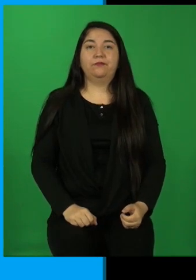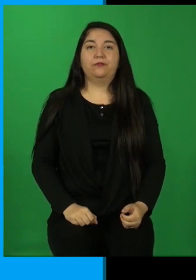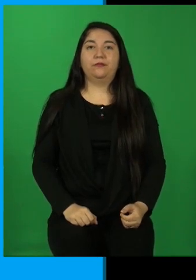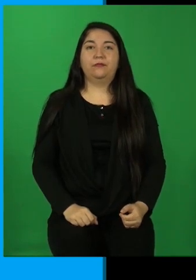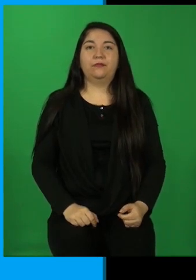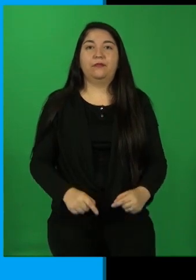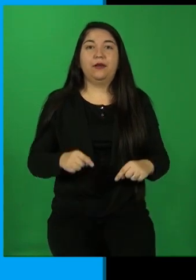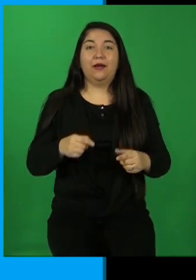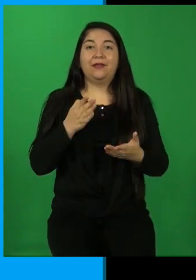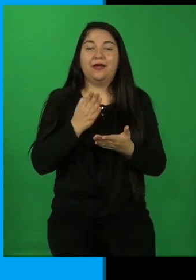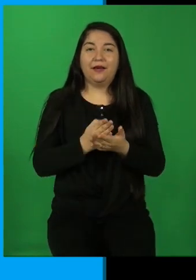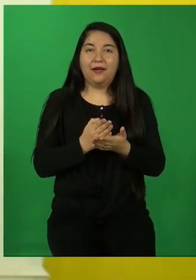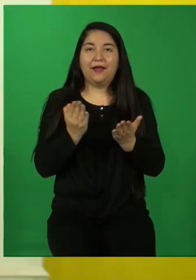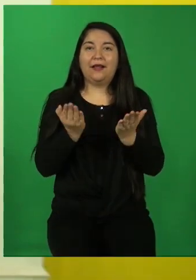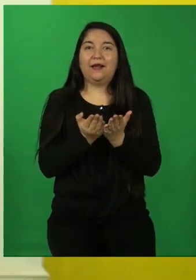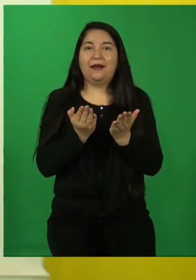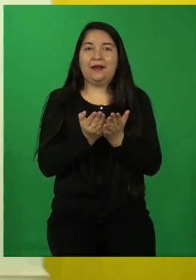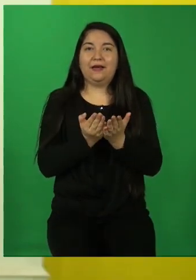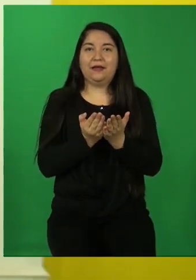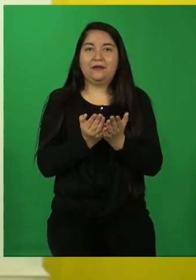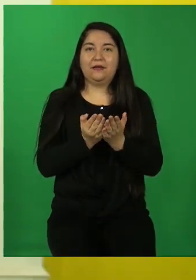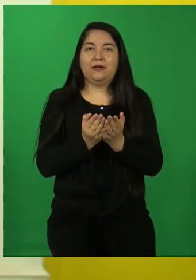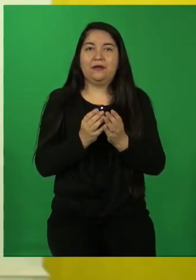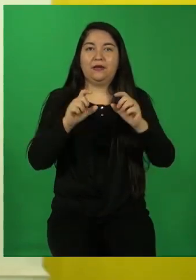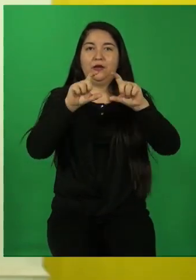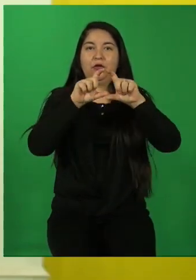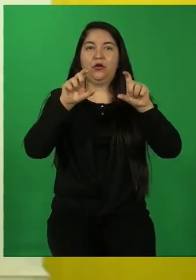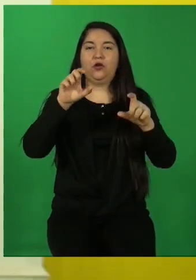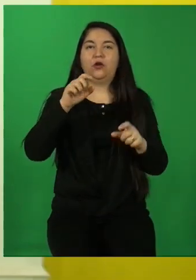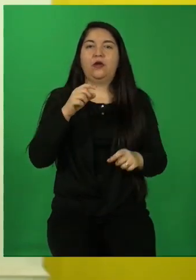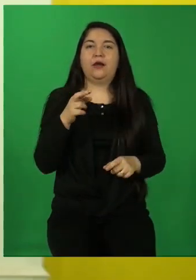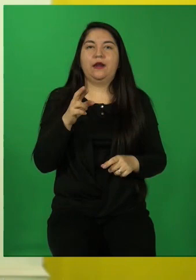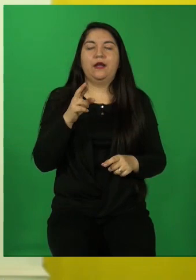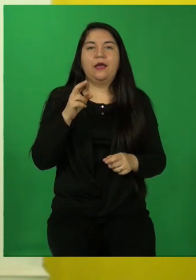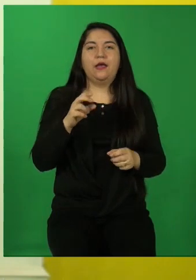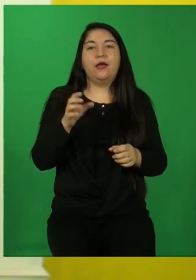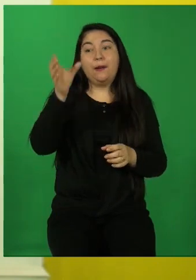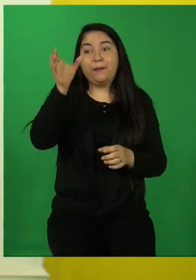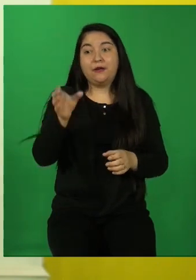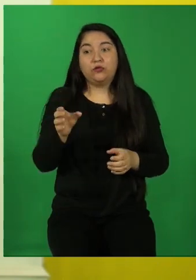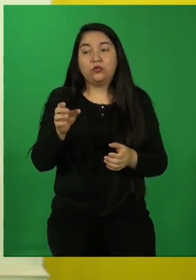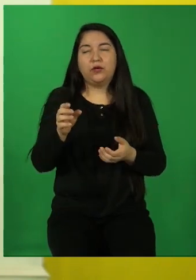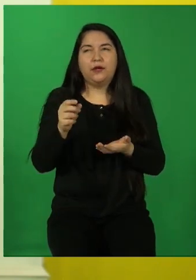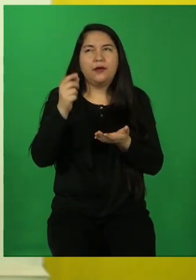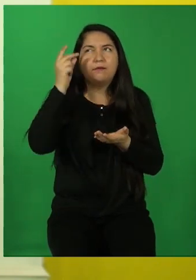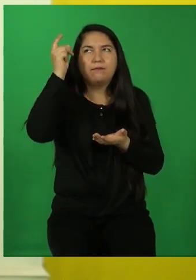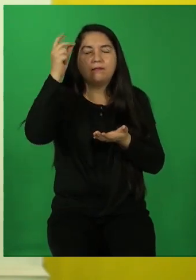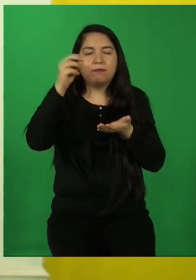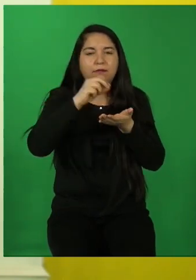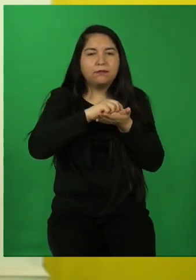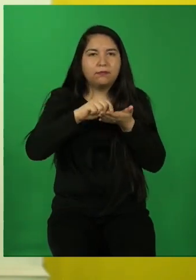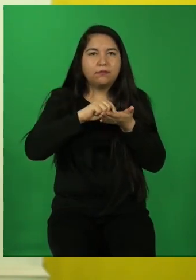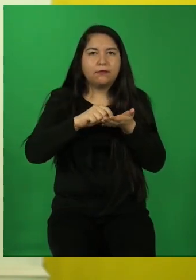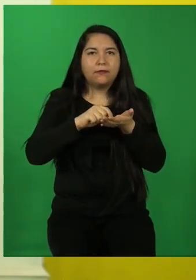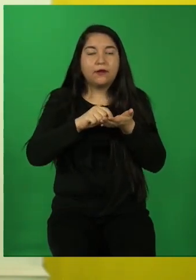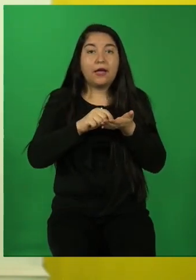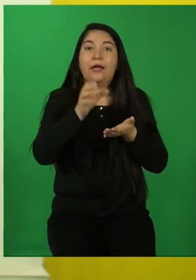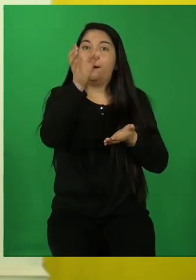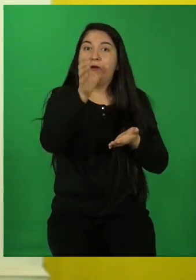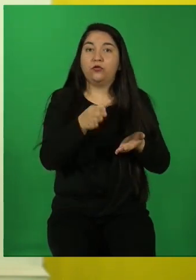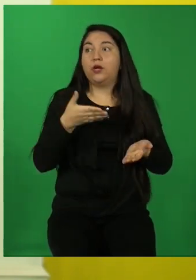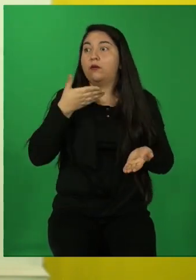hasta acá ha llegado mi clase de los estereotipos del autor y el narrador. El narrador